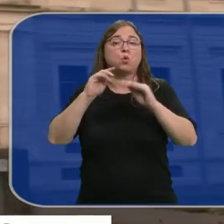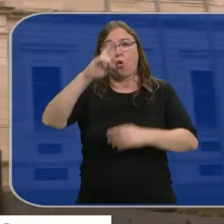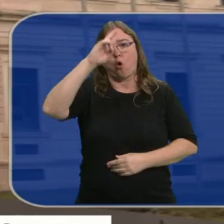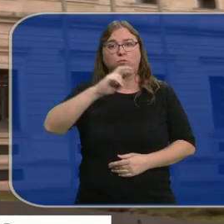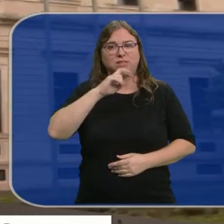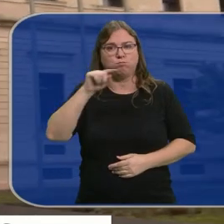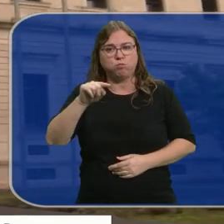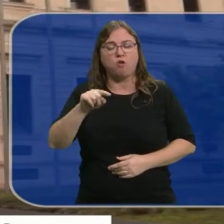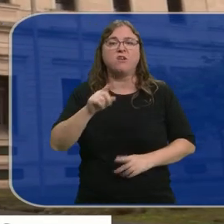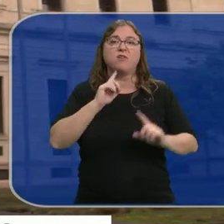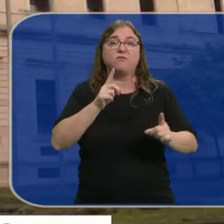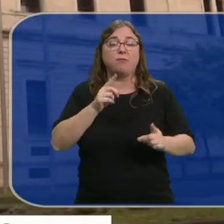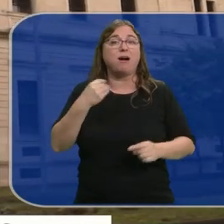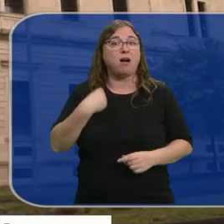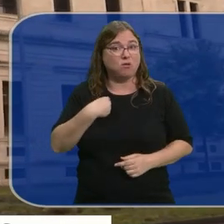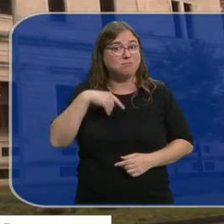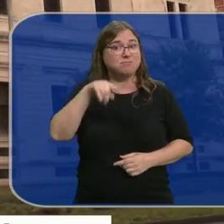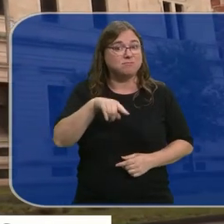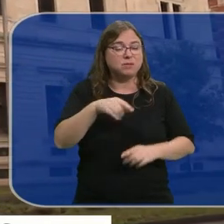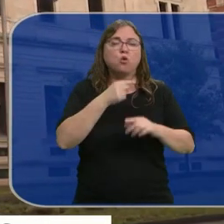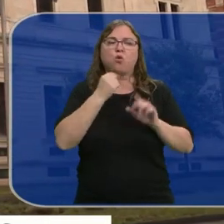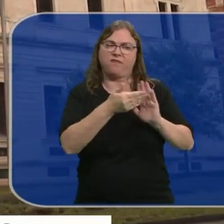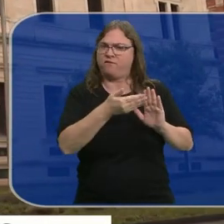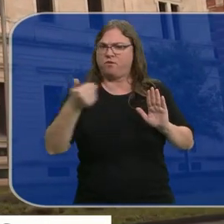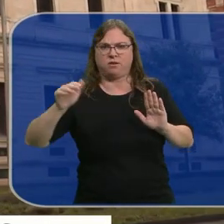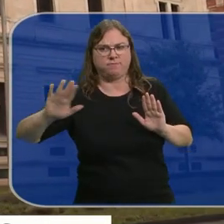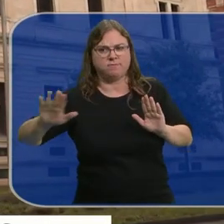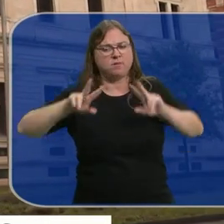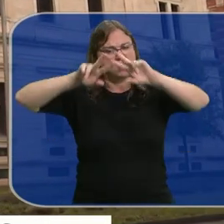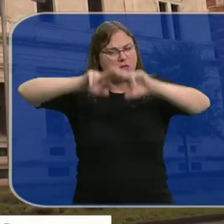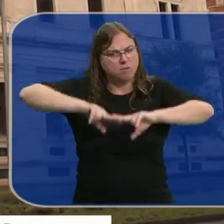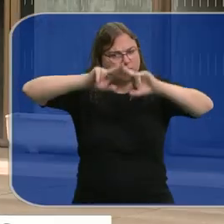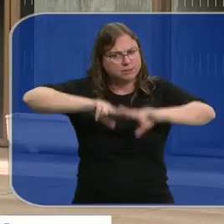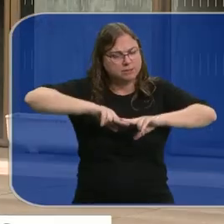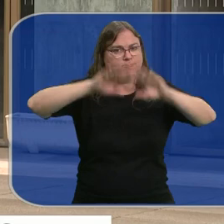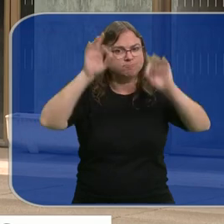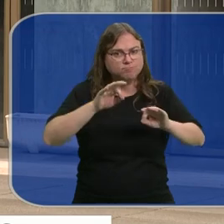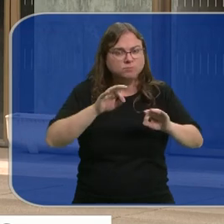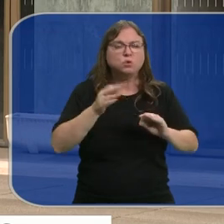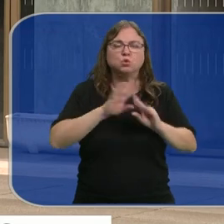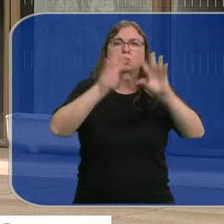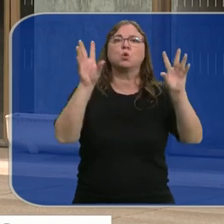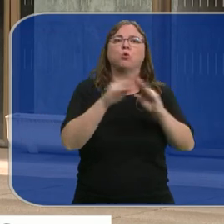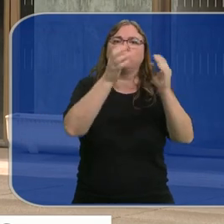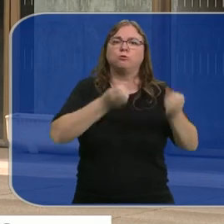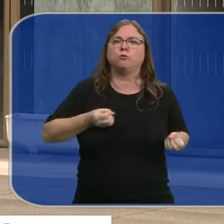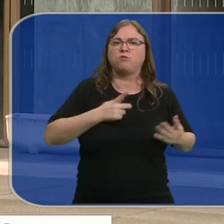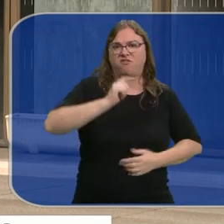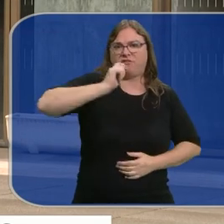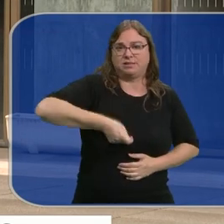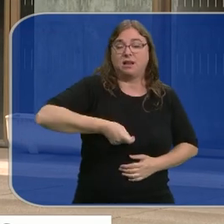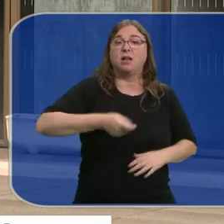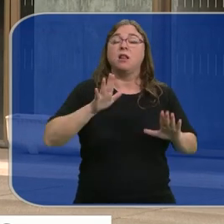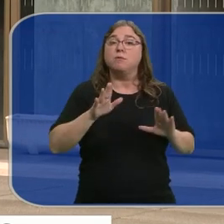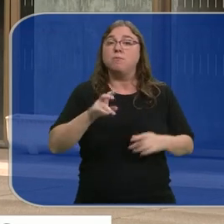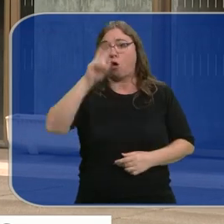dirigía a Mario Iceta al actual arzobispo de Burgos apartó al cura de sus funciones abrió una investigación y dio cuenta de sus conclusiones a la fiscalía. Aún así